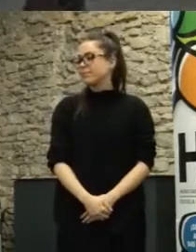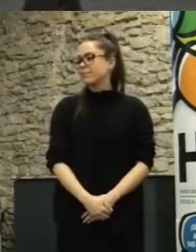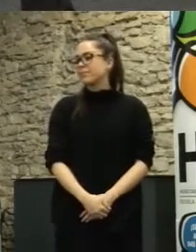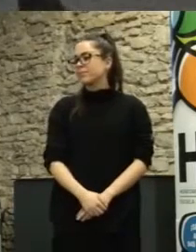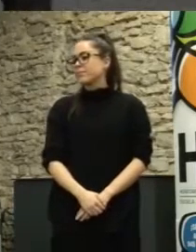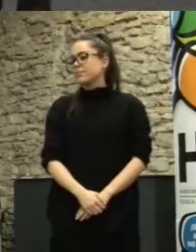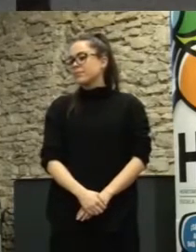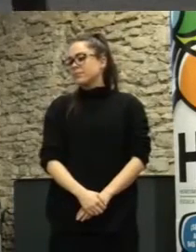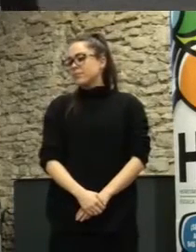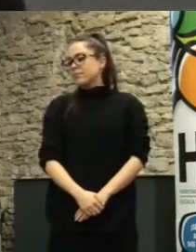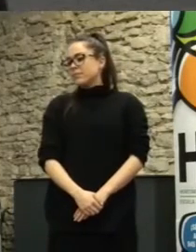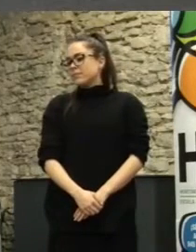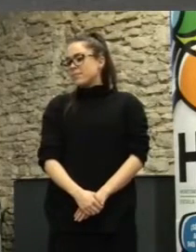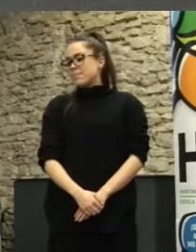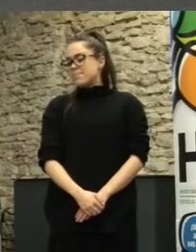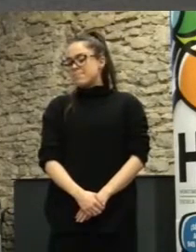bien